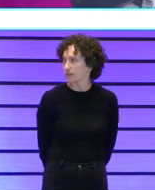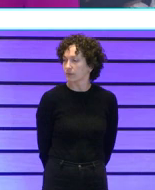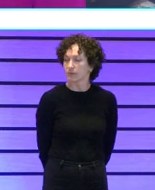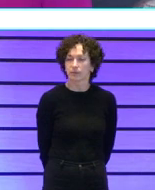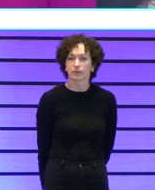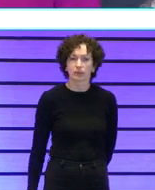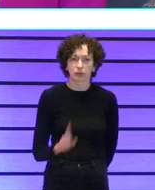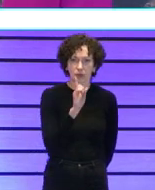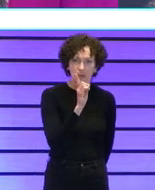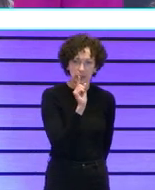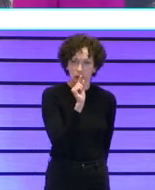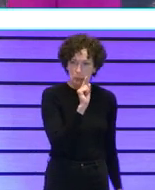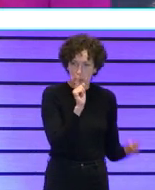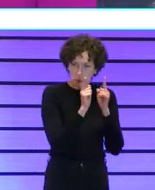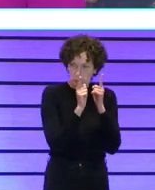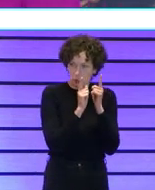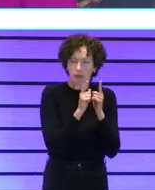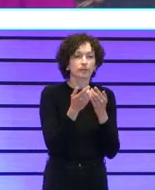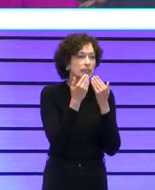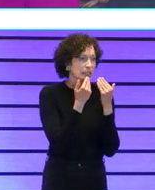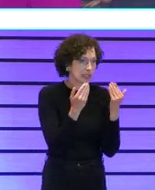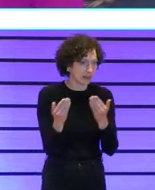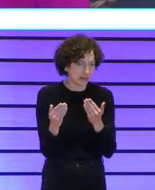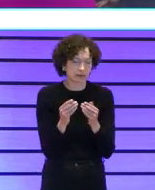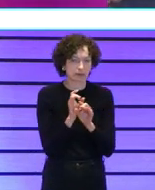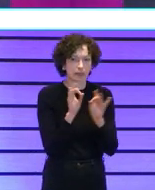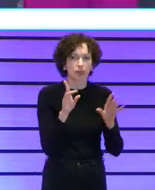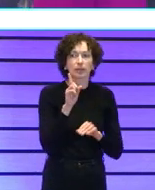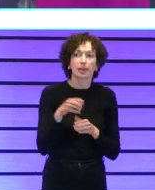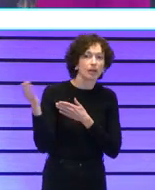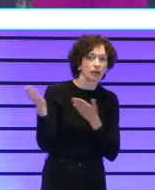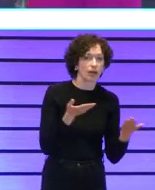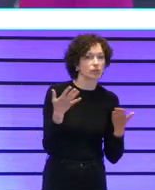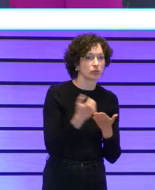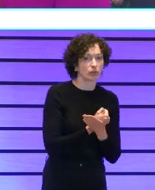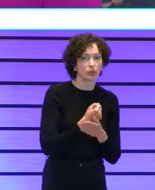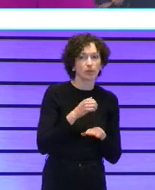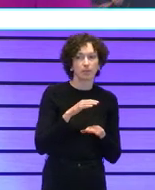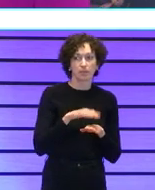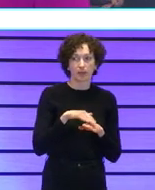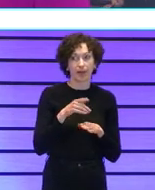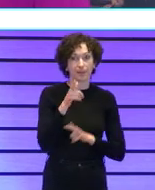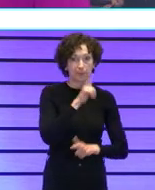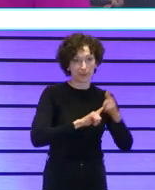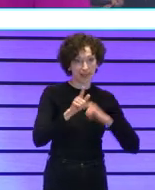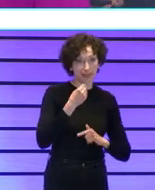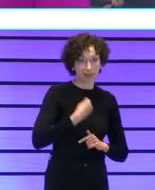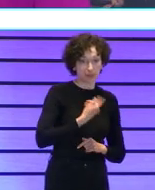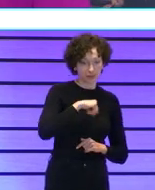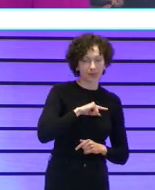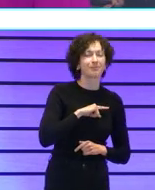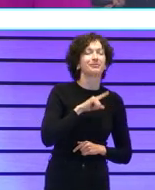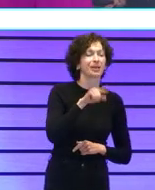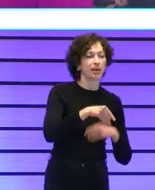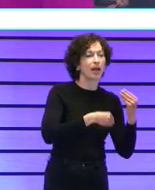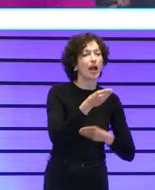Solamente un segundo daros las gracias por supuesto invitaros a todos a que hagáis vuestro viaje porque aunque a veces